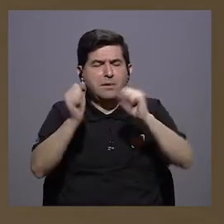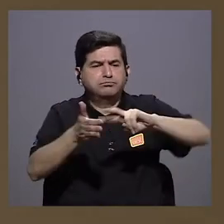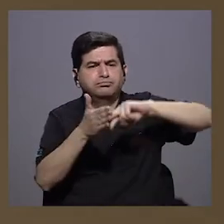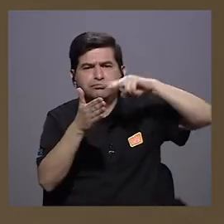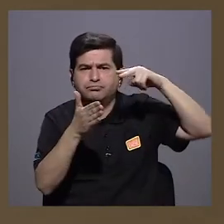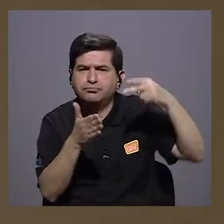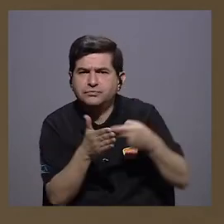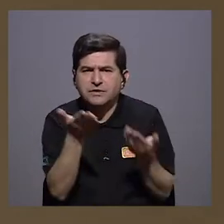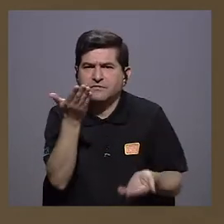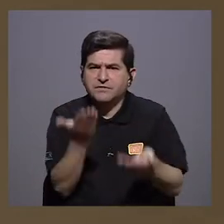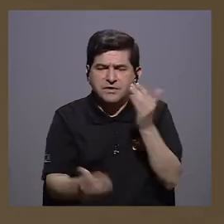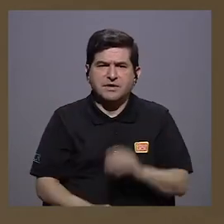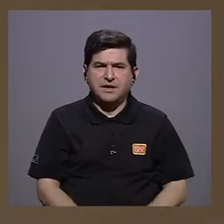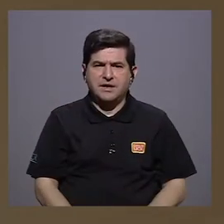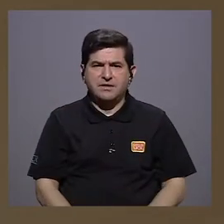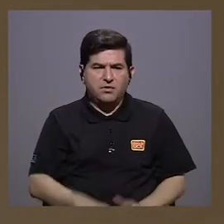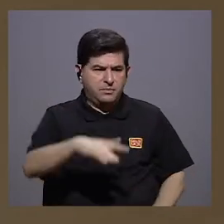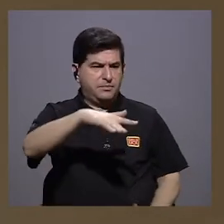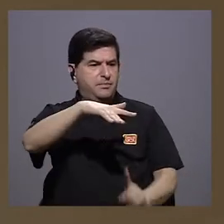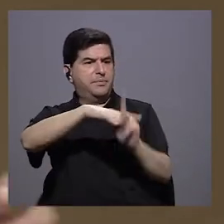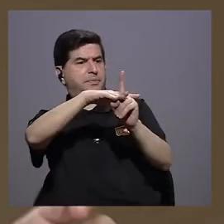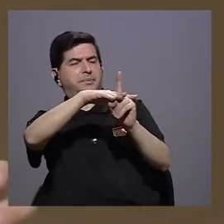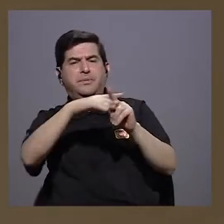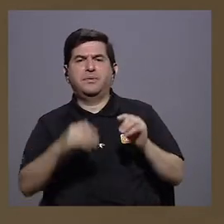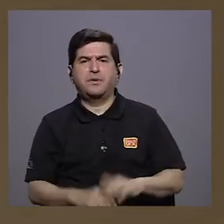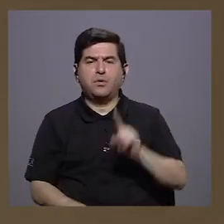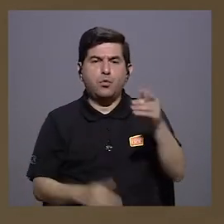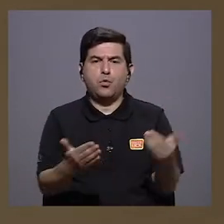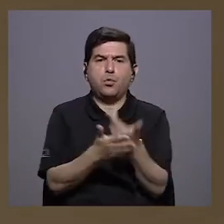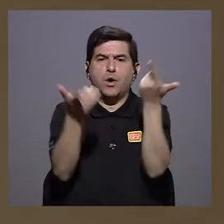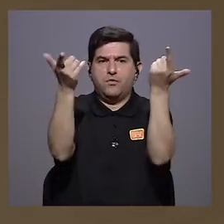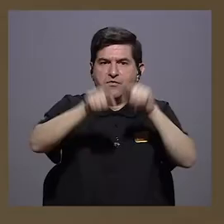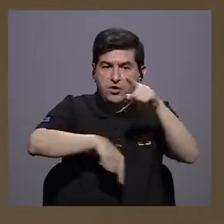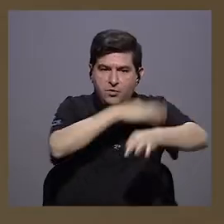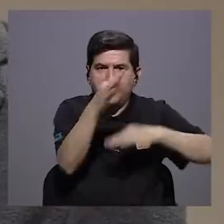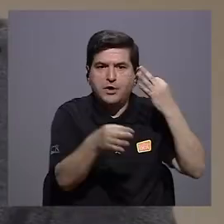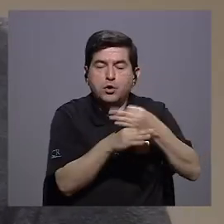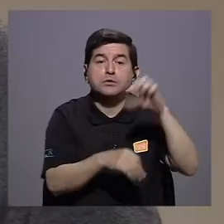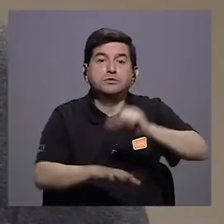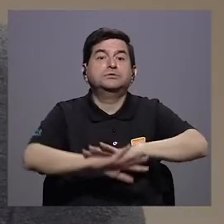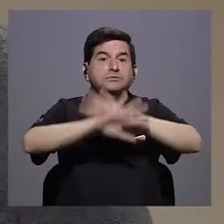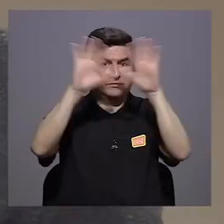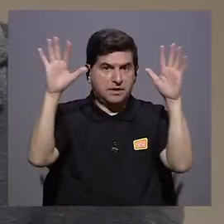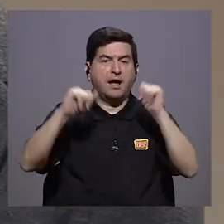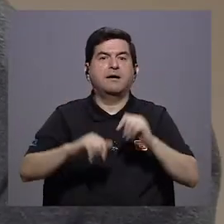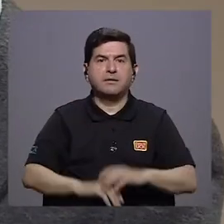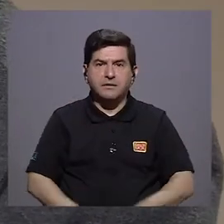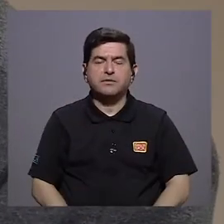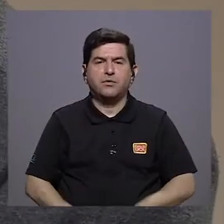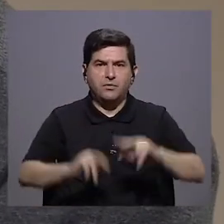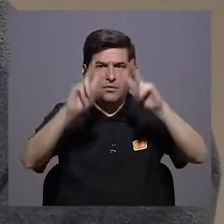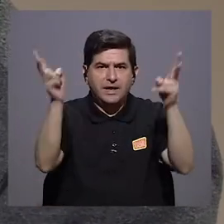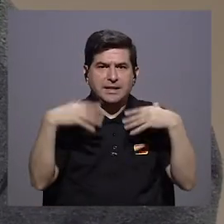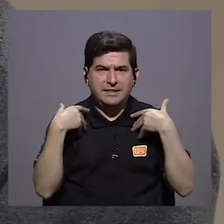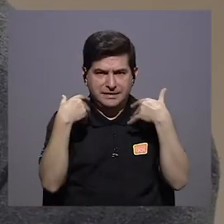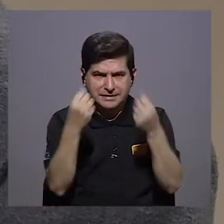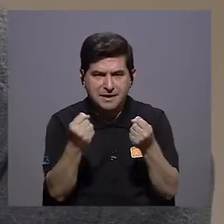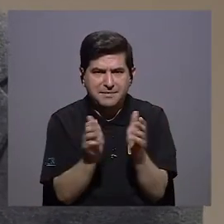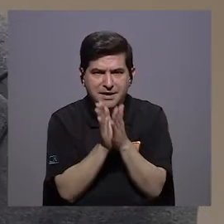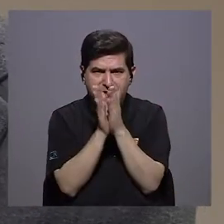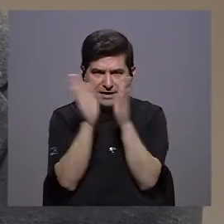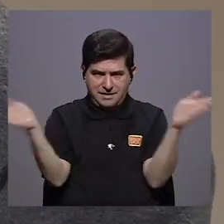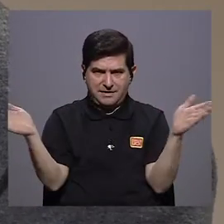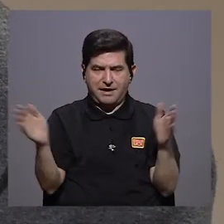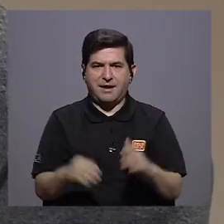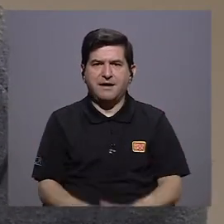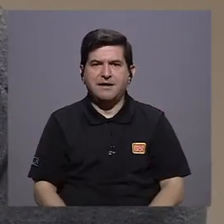significarse la llegada de repente de un nuevo fenómeno como este? Sí, claro. O sea, siempre en el tema de salud y en general